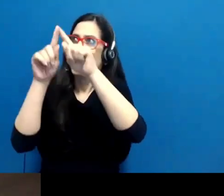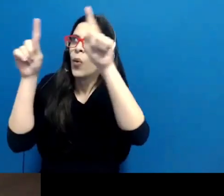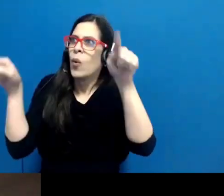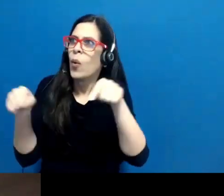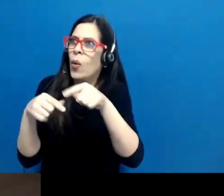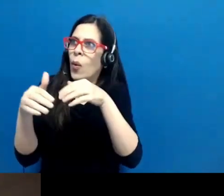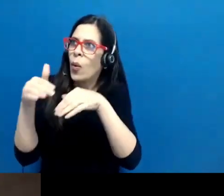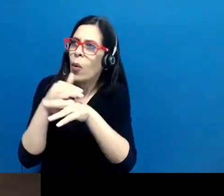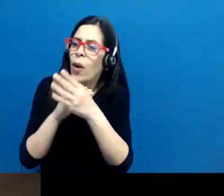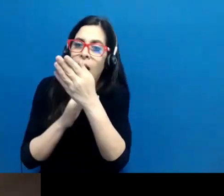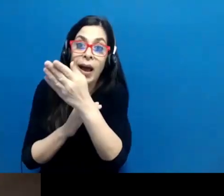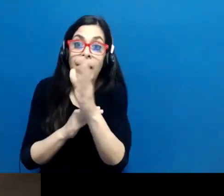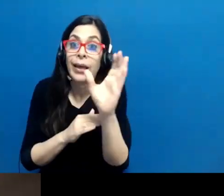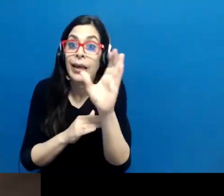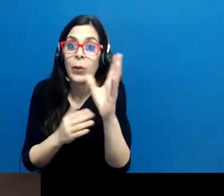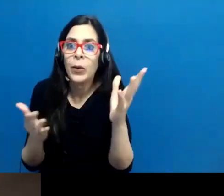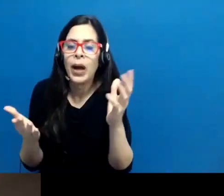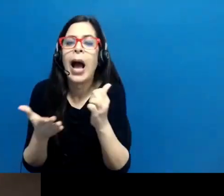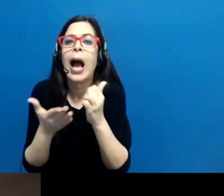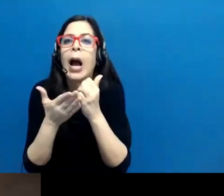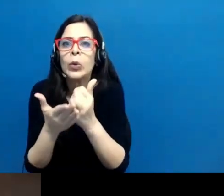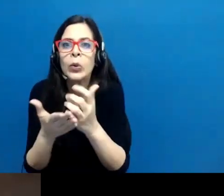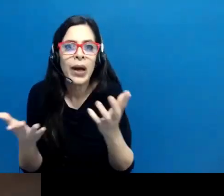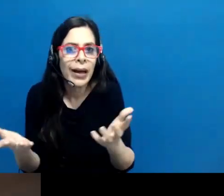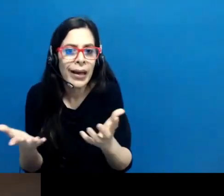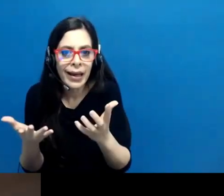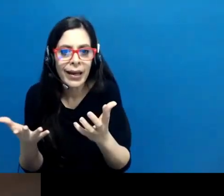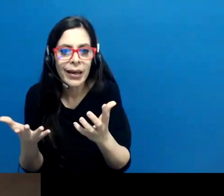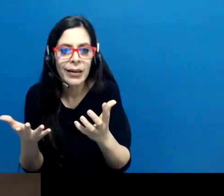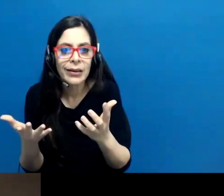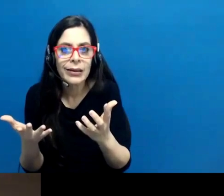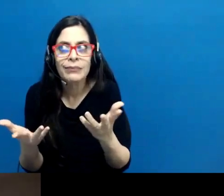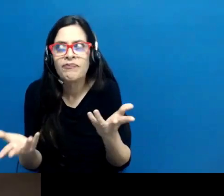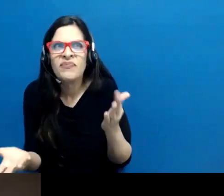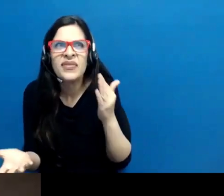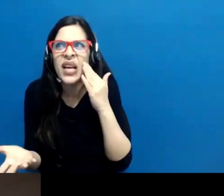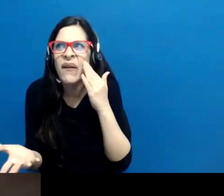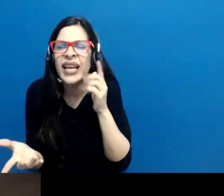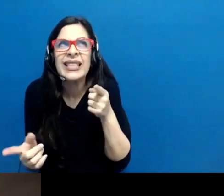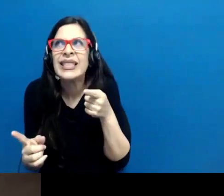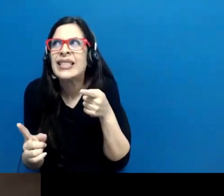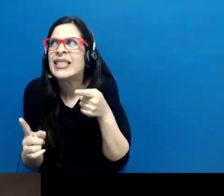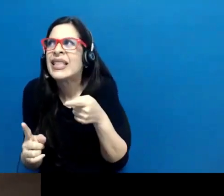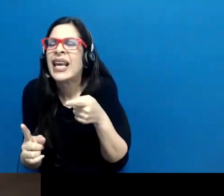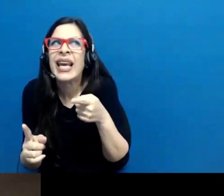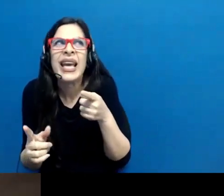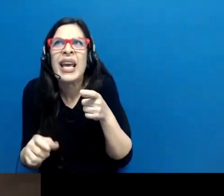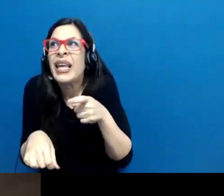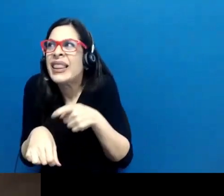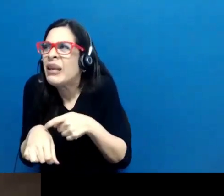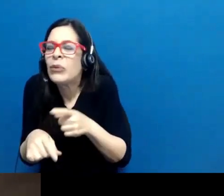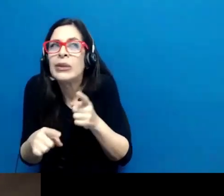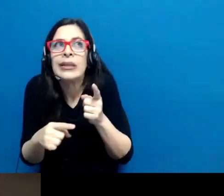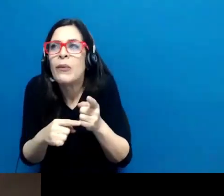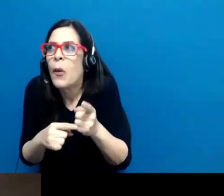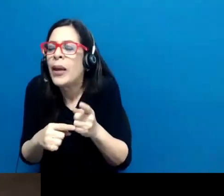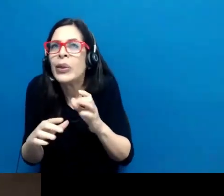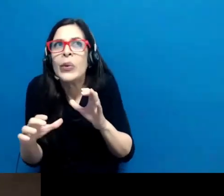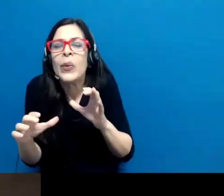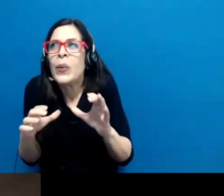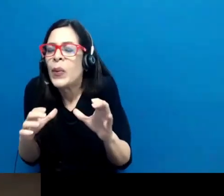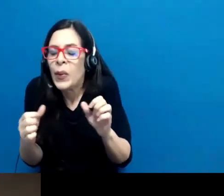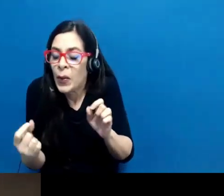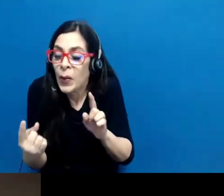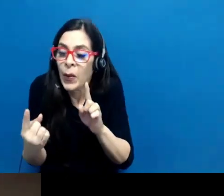Y, precisamente, lo que buscan es agilizar cuál es, ¿verdad? Ese momento de interacción inicial, cuál es la